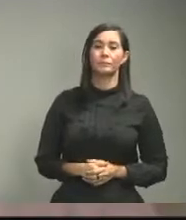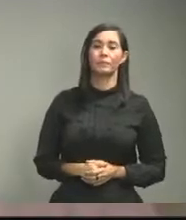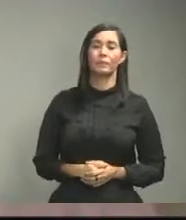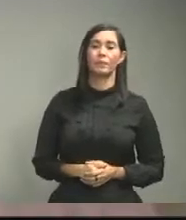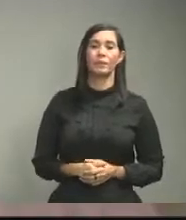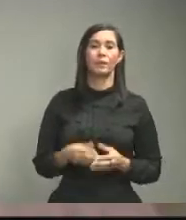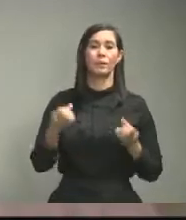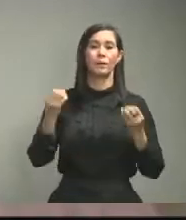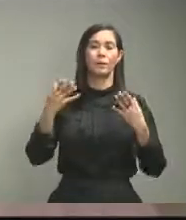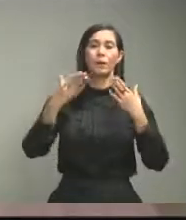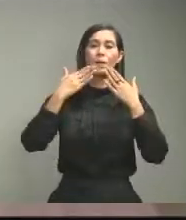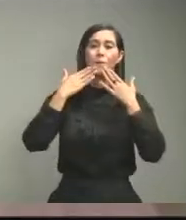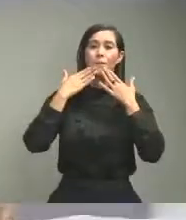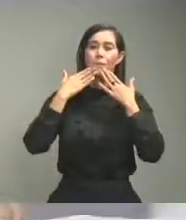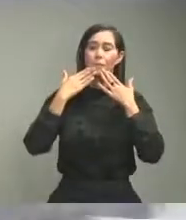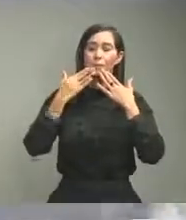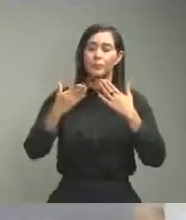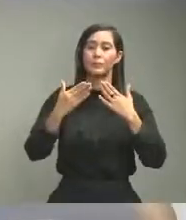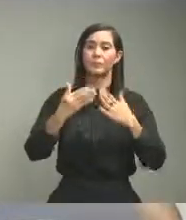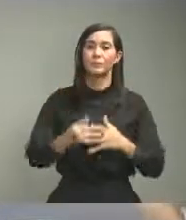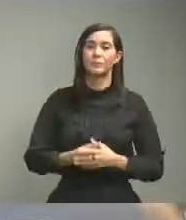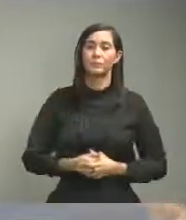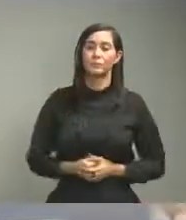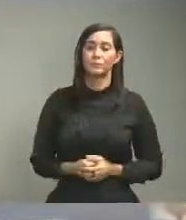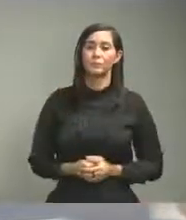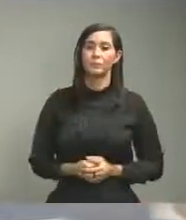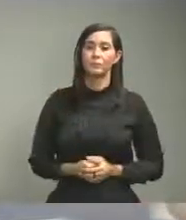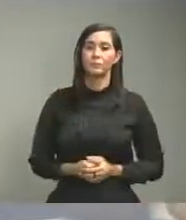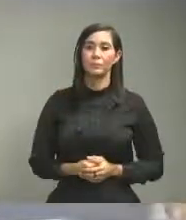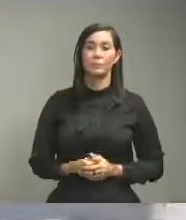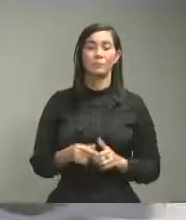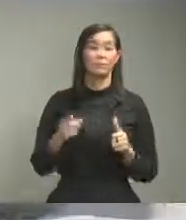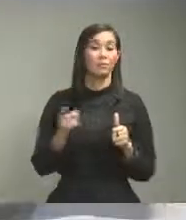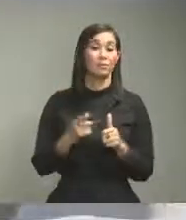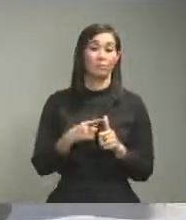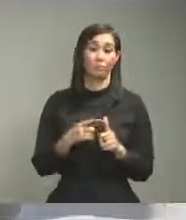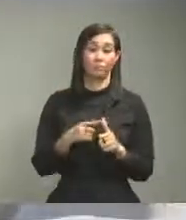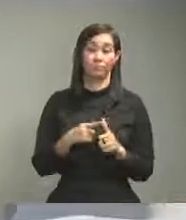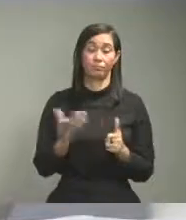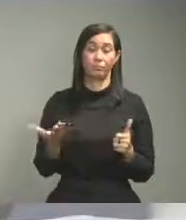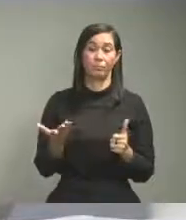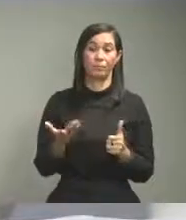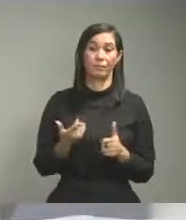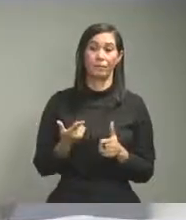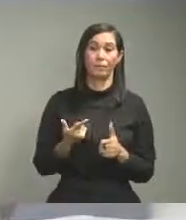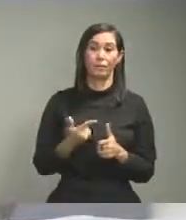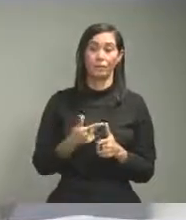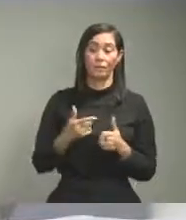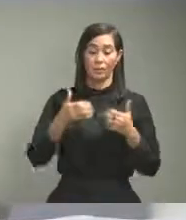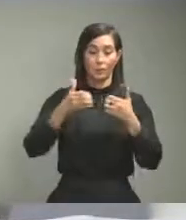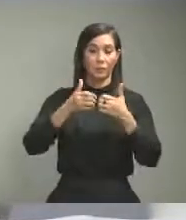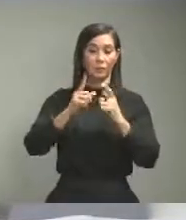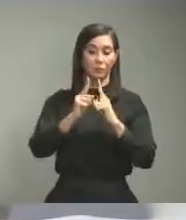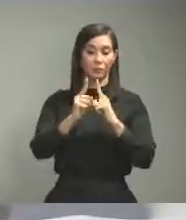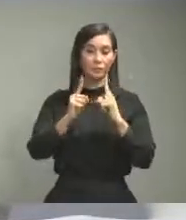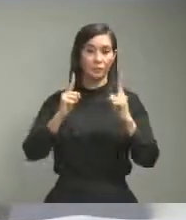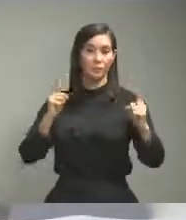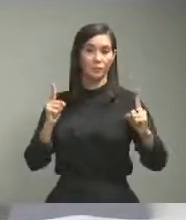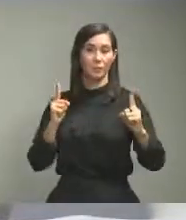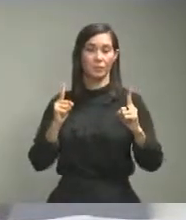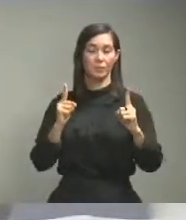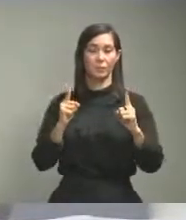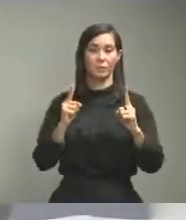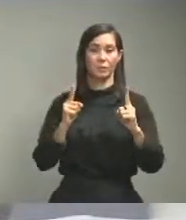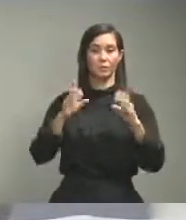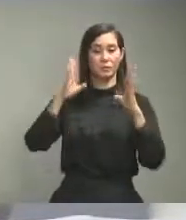muchísimas gracias lo primero bueno sobre el distanciamiento social hemos